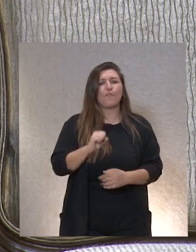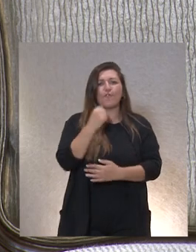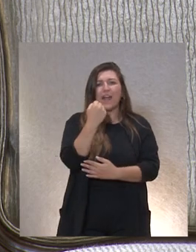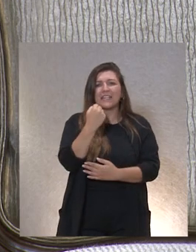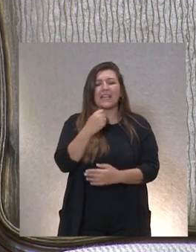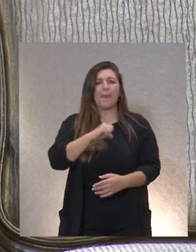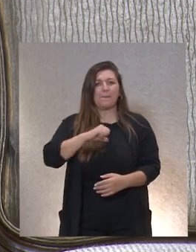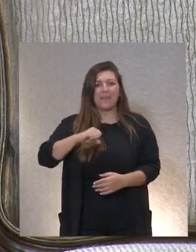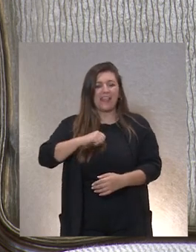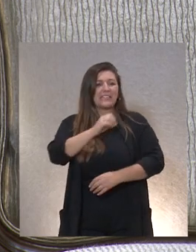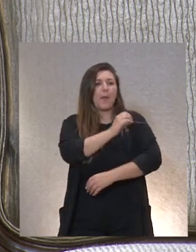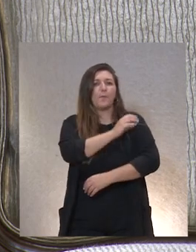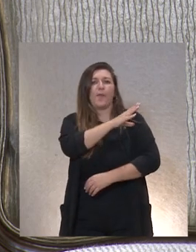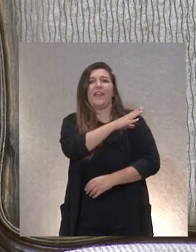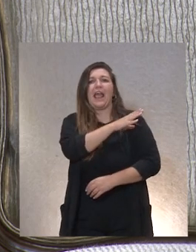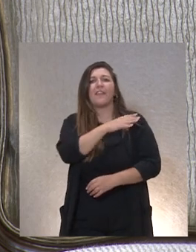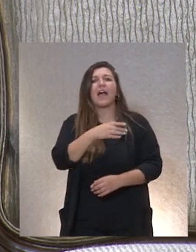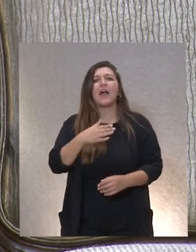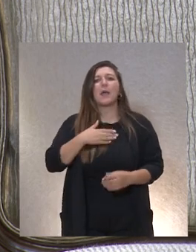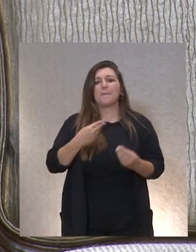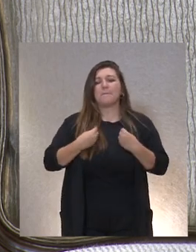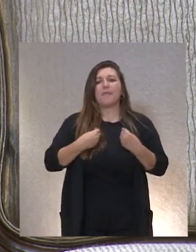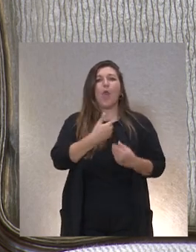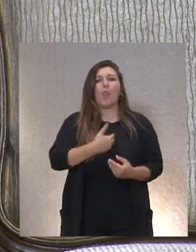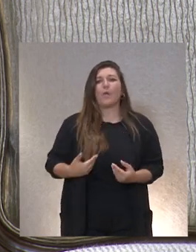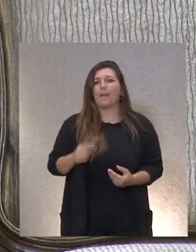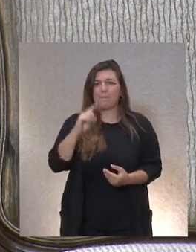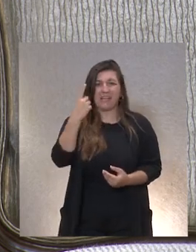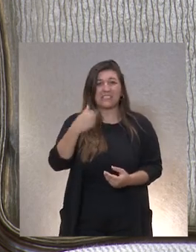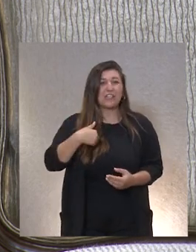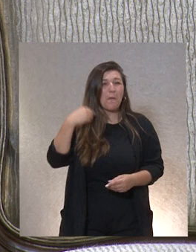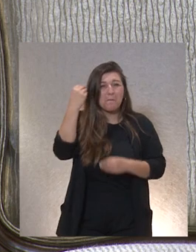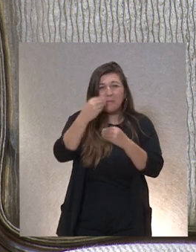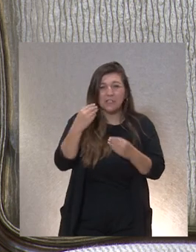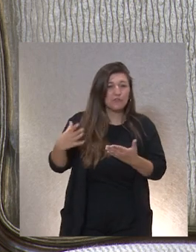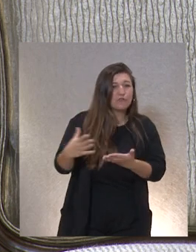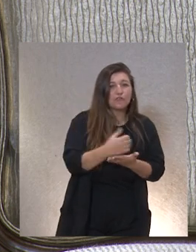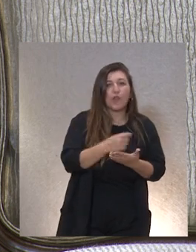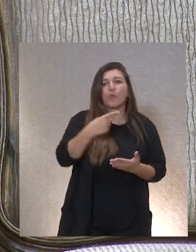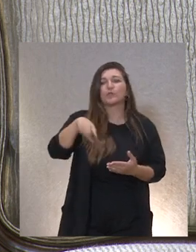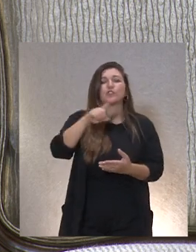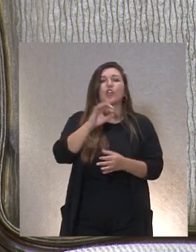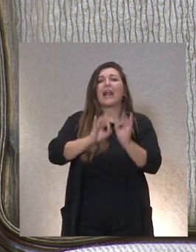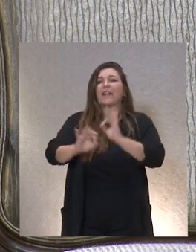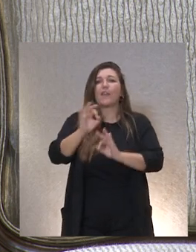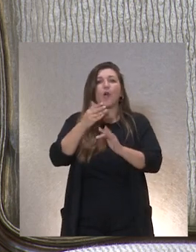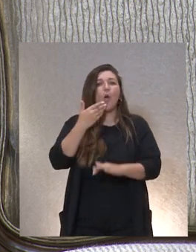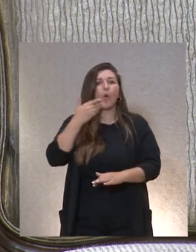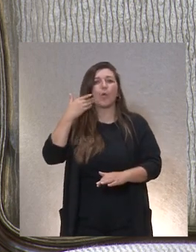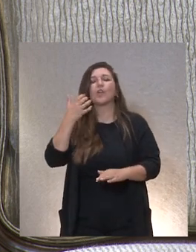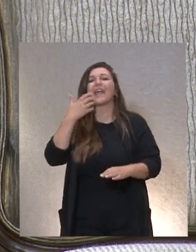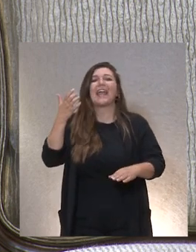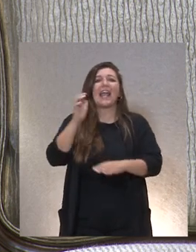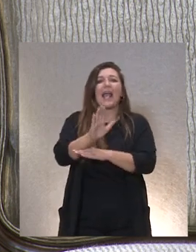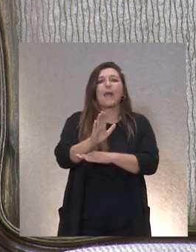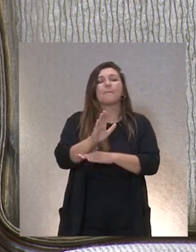y más dueñas de sus vidas. Y eso, si me permiten a mí expresarlo así, creo que es un orgullo para sus organizaciones y un ejemplo para el